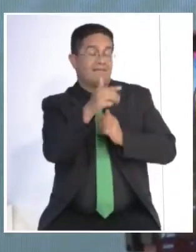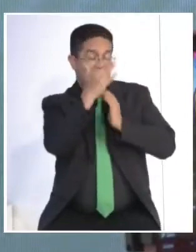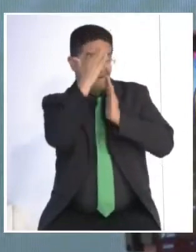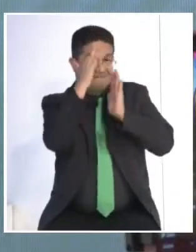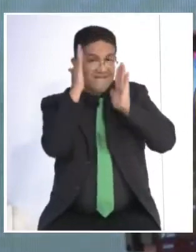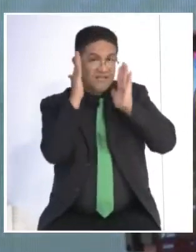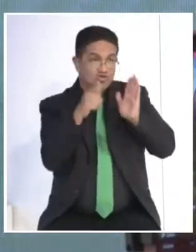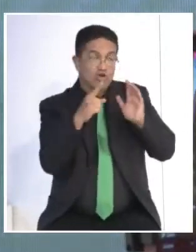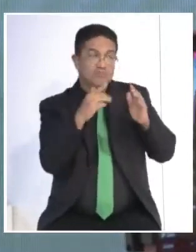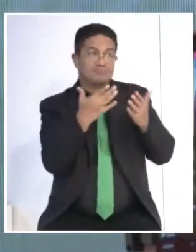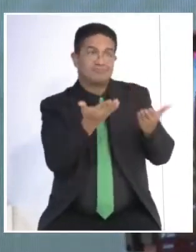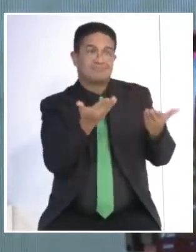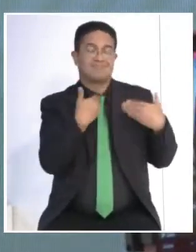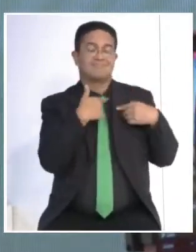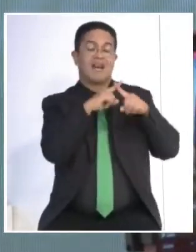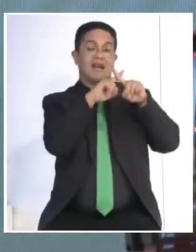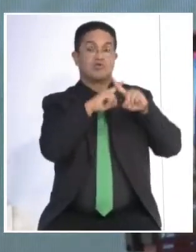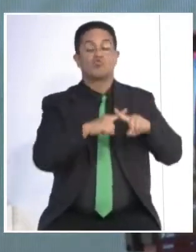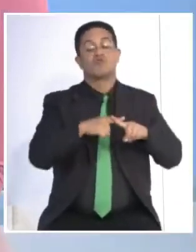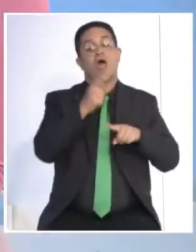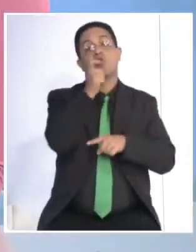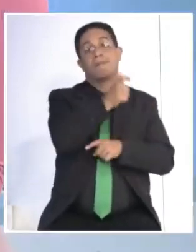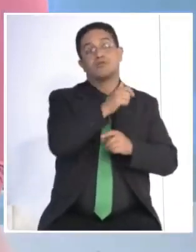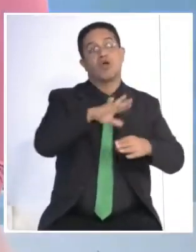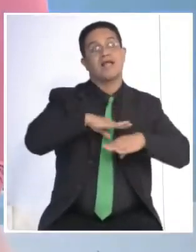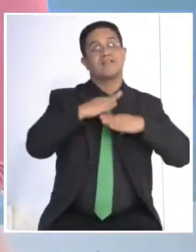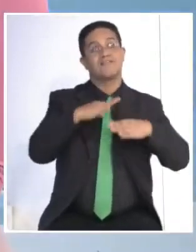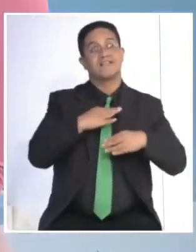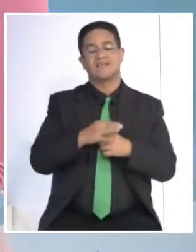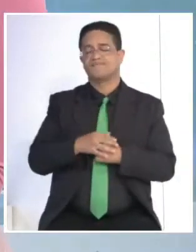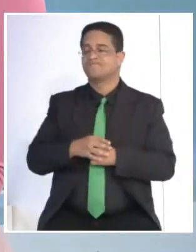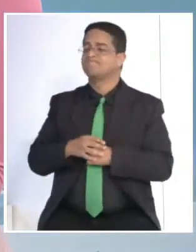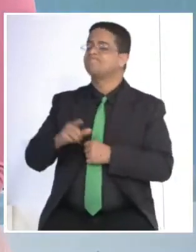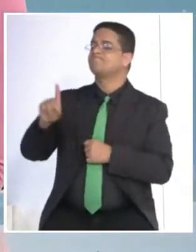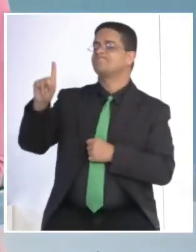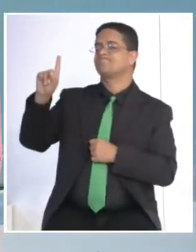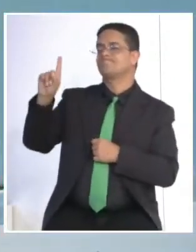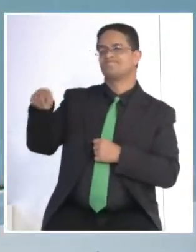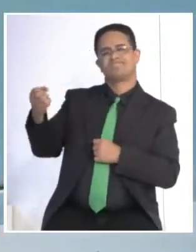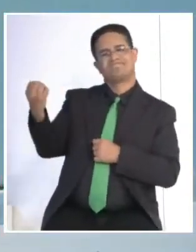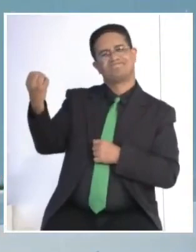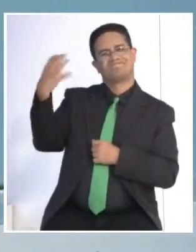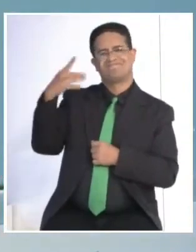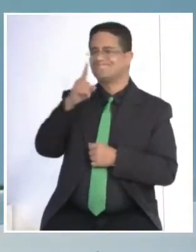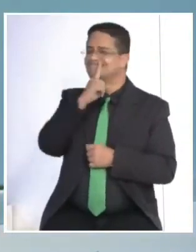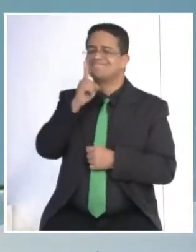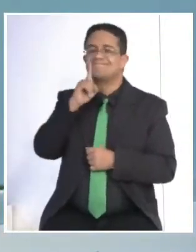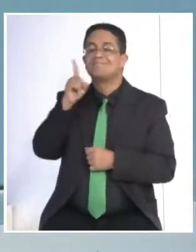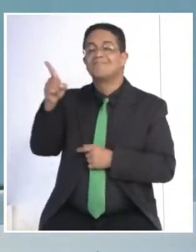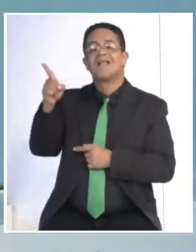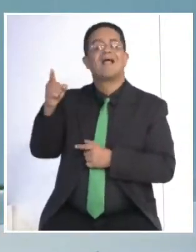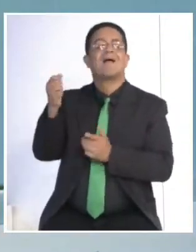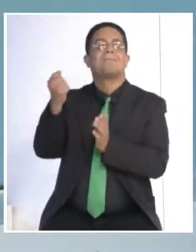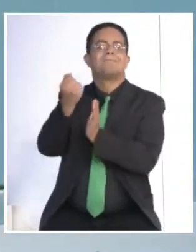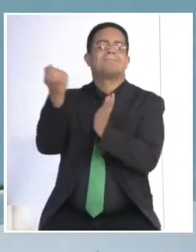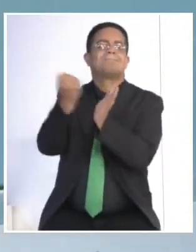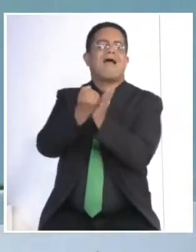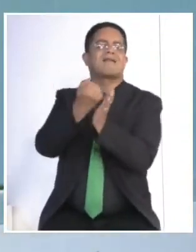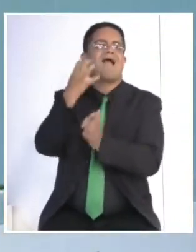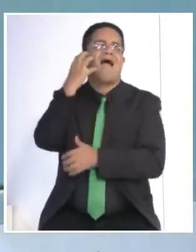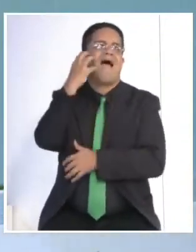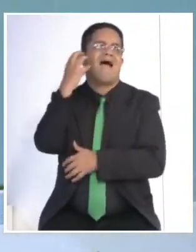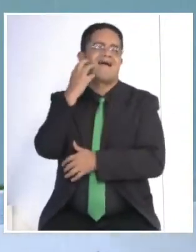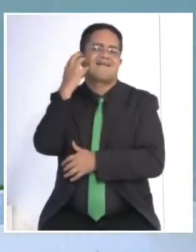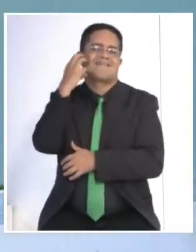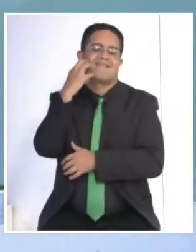ofrece un resultado muy, muy satisfactorio. Así es, Brenda nos escribe, sí, marcas de acné. Bueno, esto es algo que puede